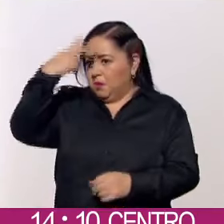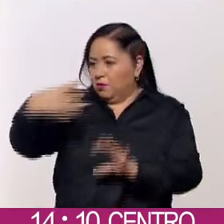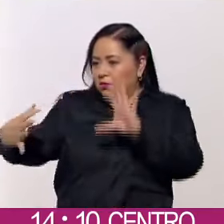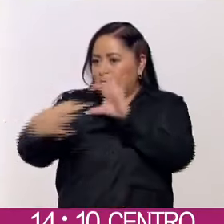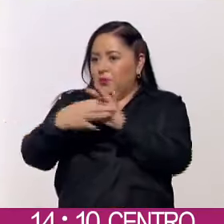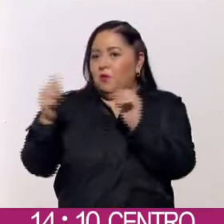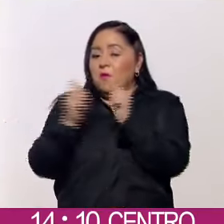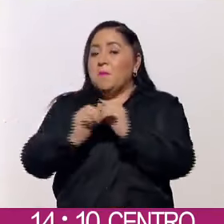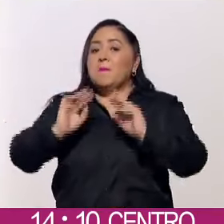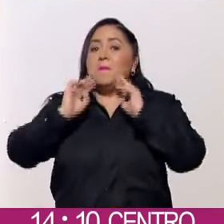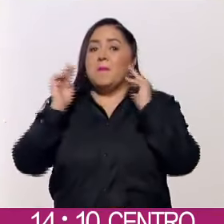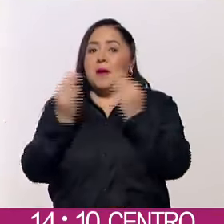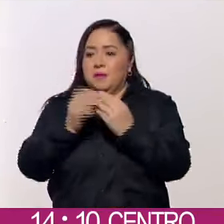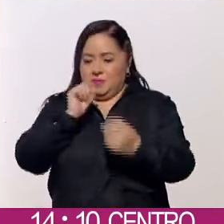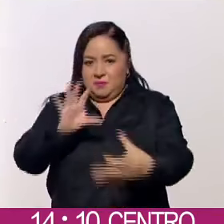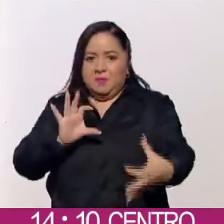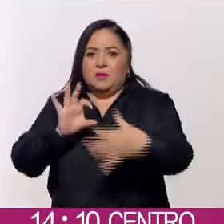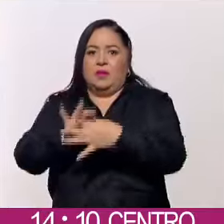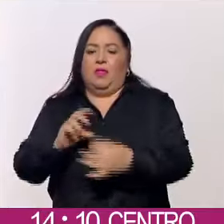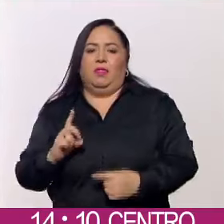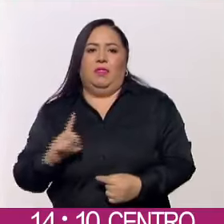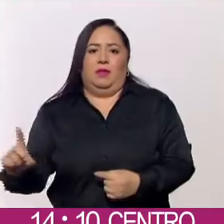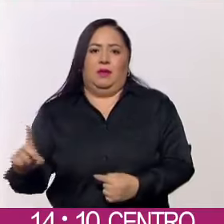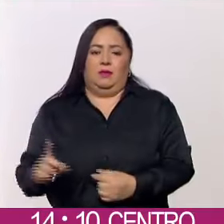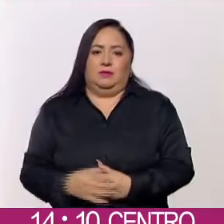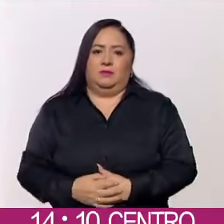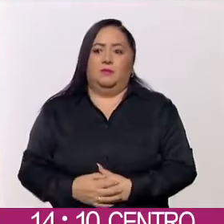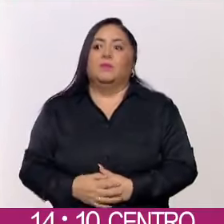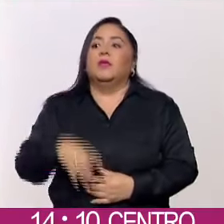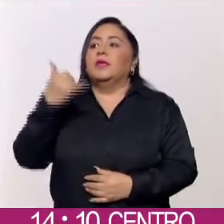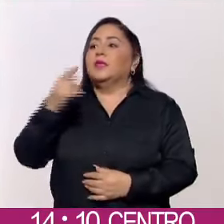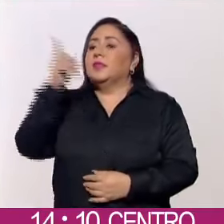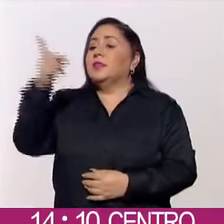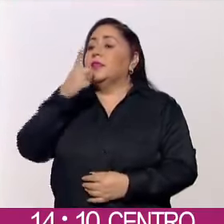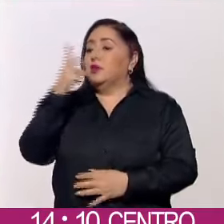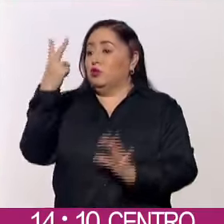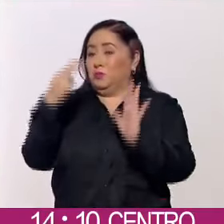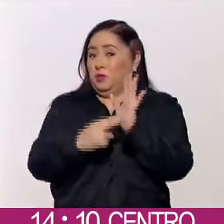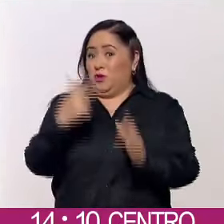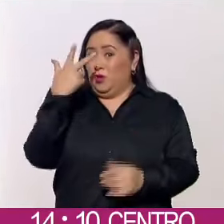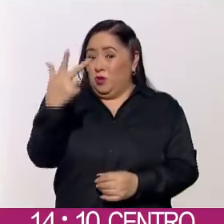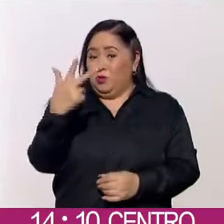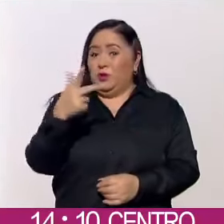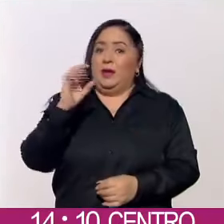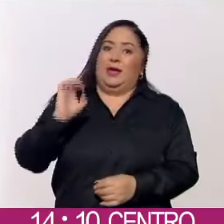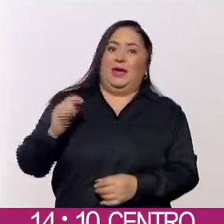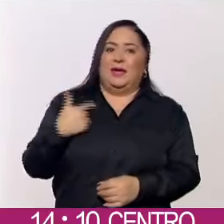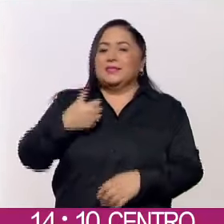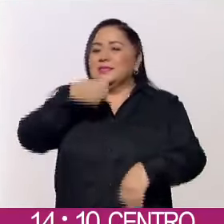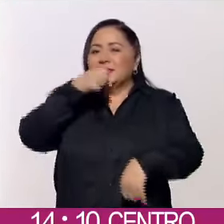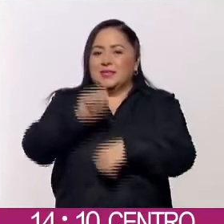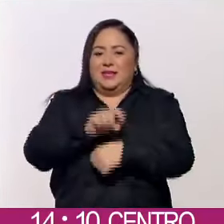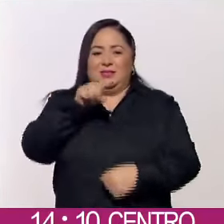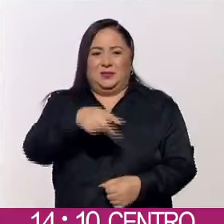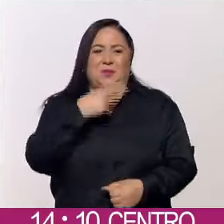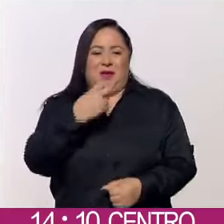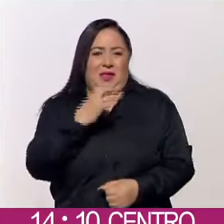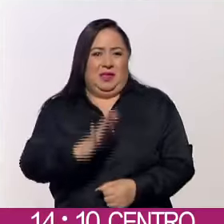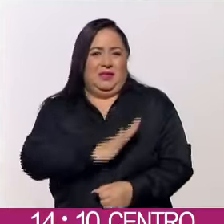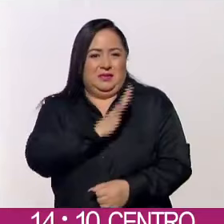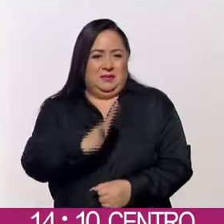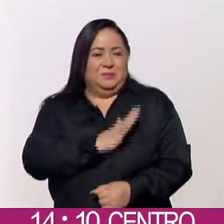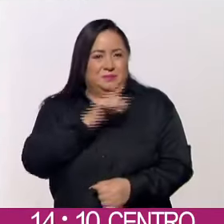contra la Delincuencia, ligada a la derecha. Detalla que en 2008, el entonces secretario de Seguridad